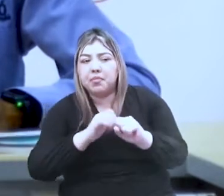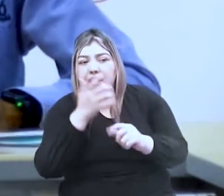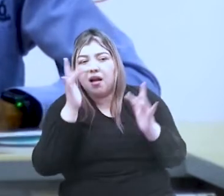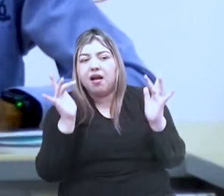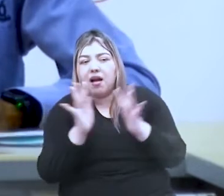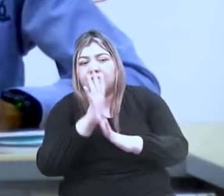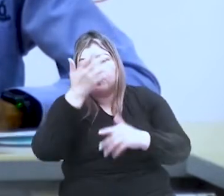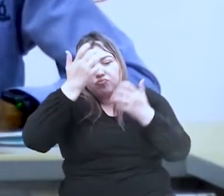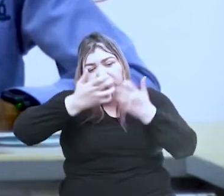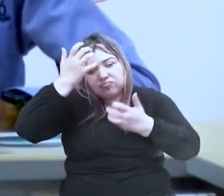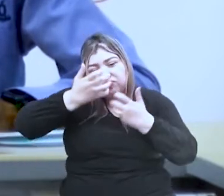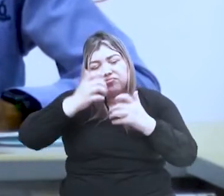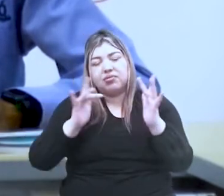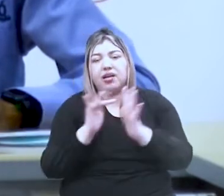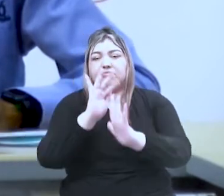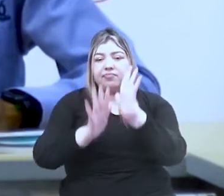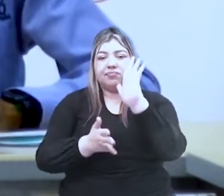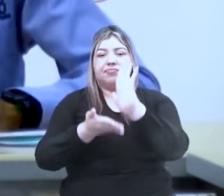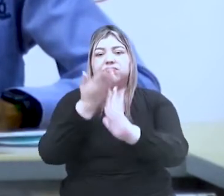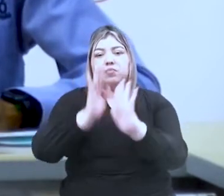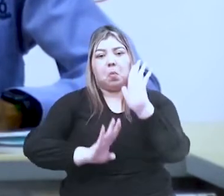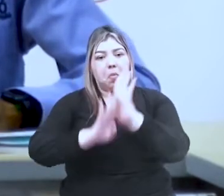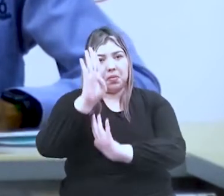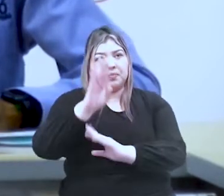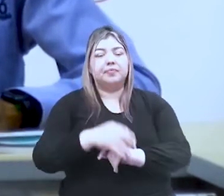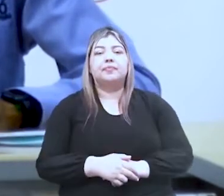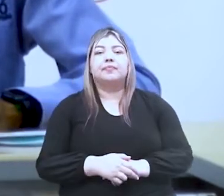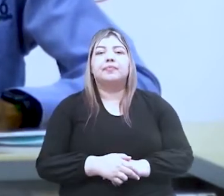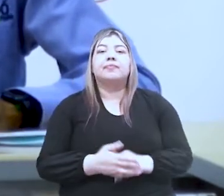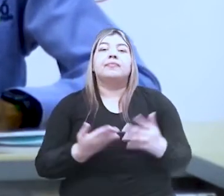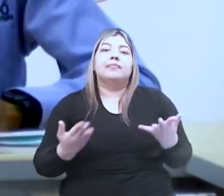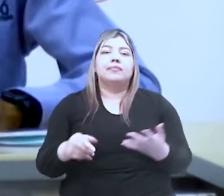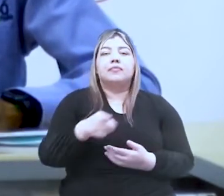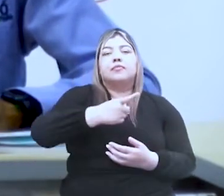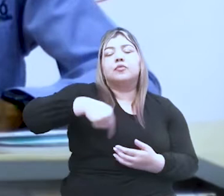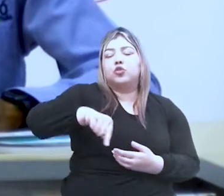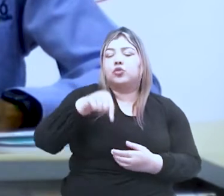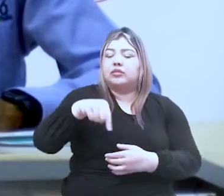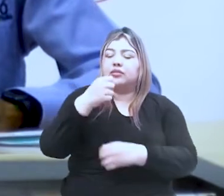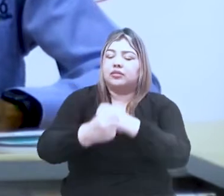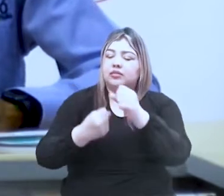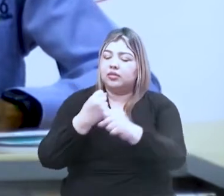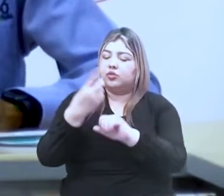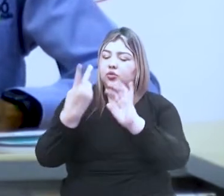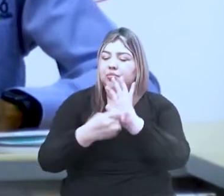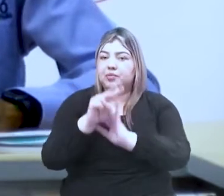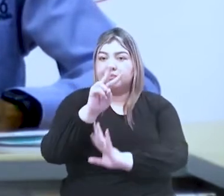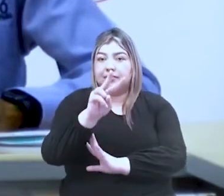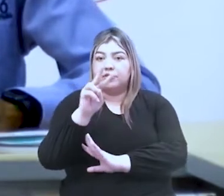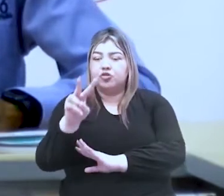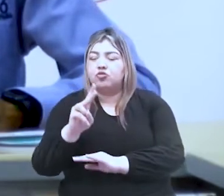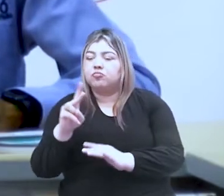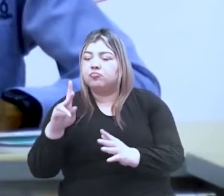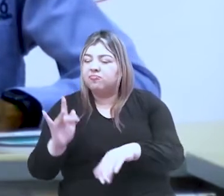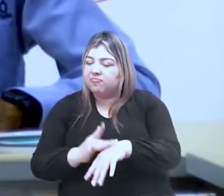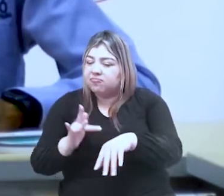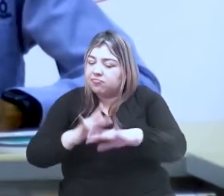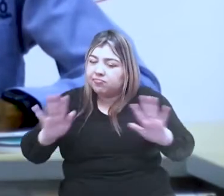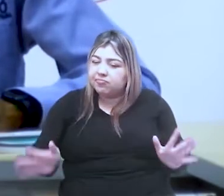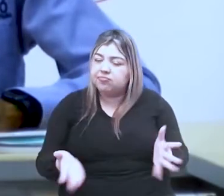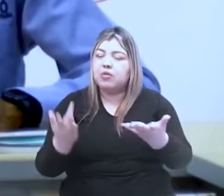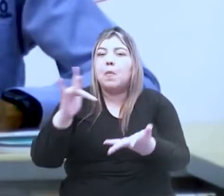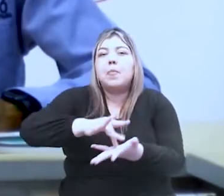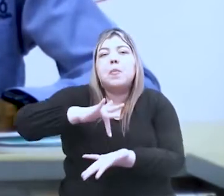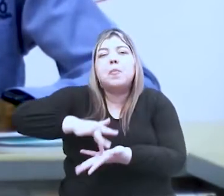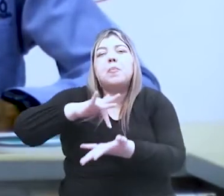avanzar. Y para ello nosotros estamos incrementando para este año 2022 VICE la participación en este proyecto